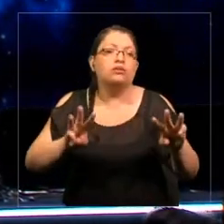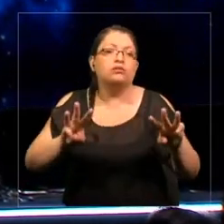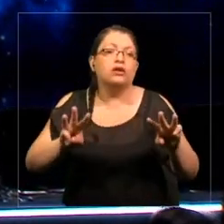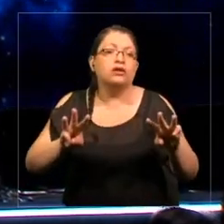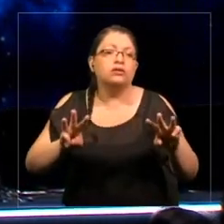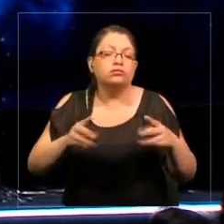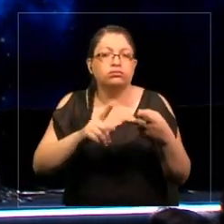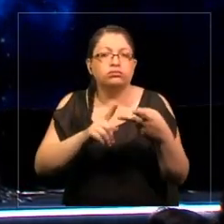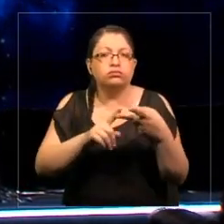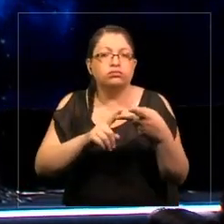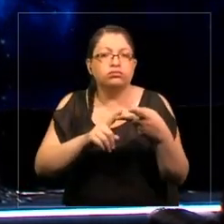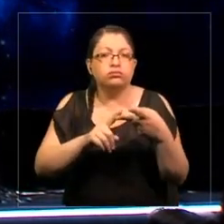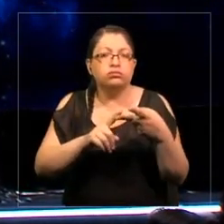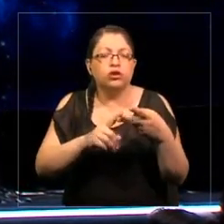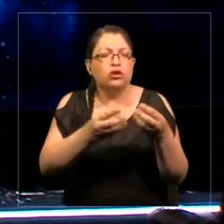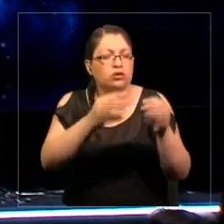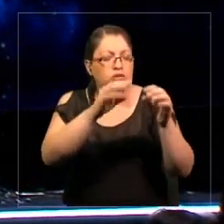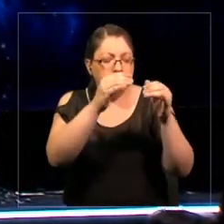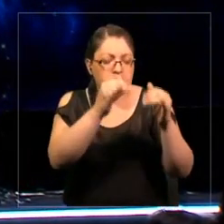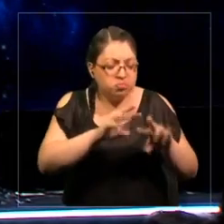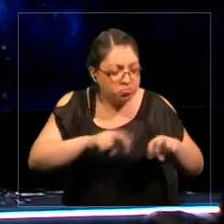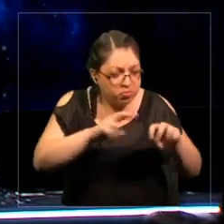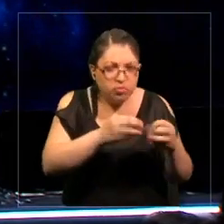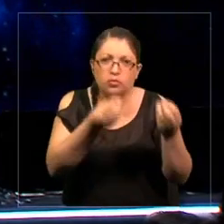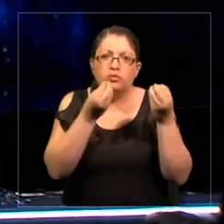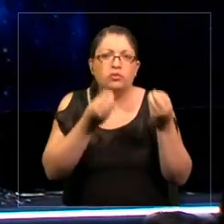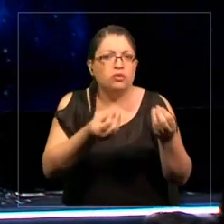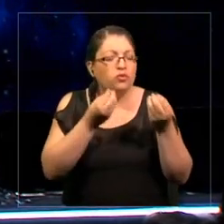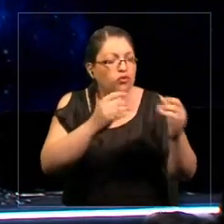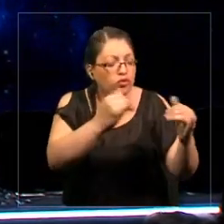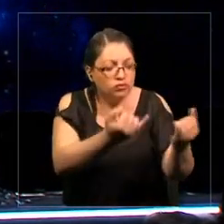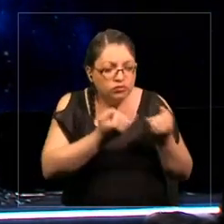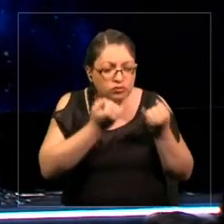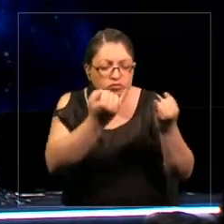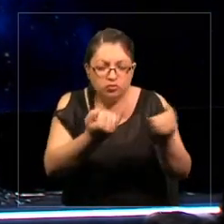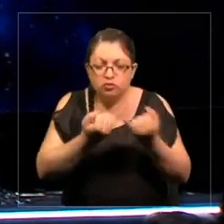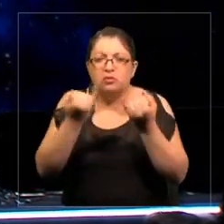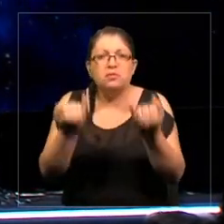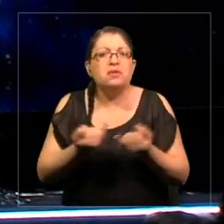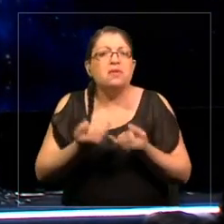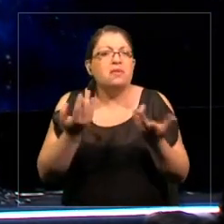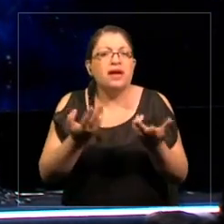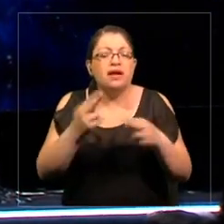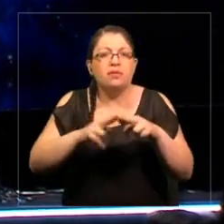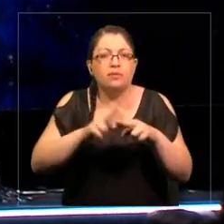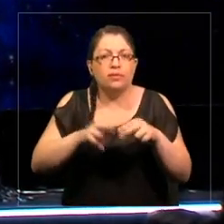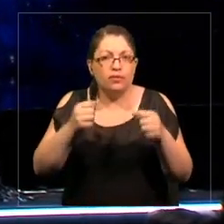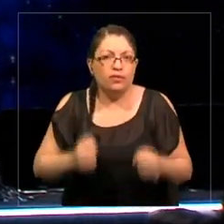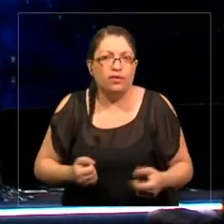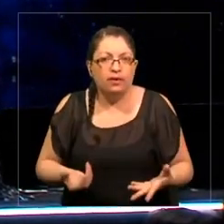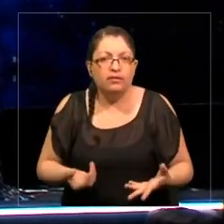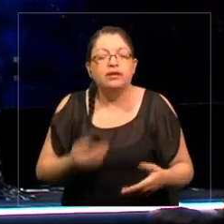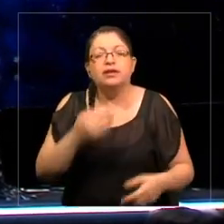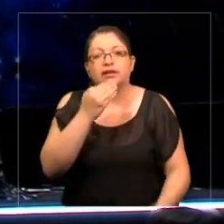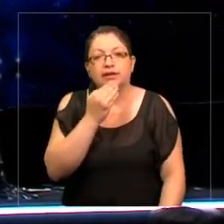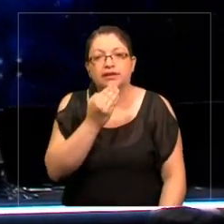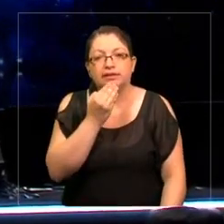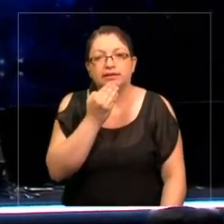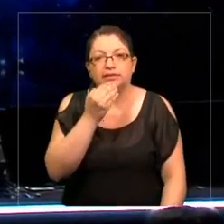con muy buena investigación, con recomendaciones para acciones, y la